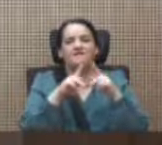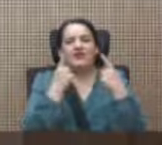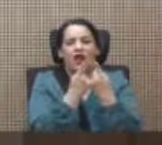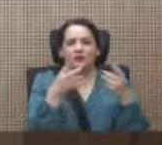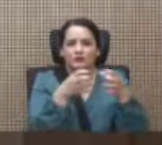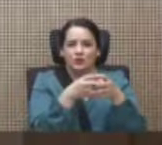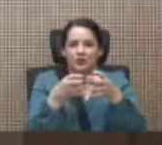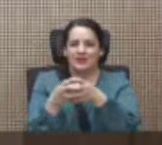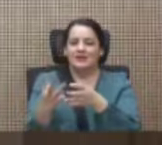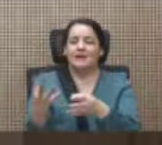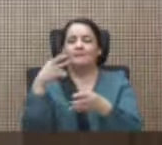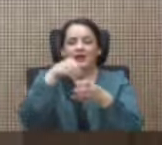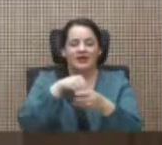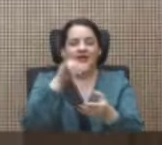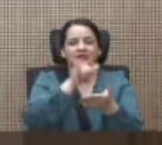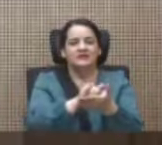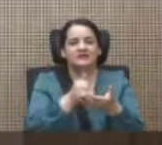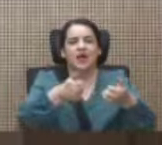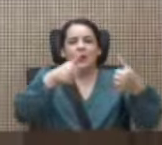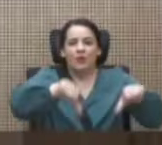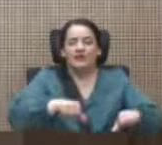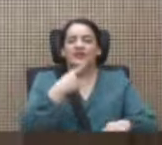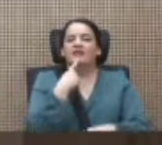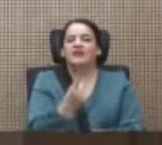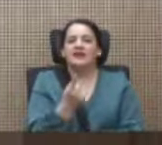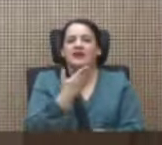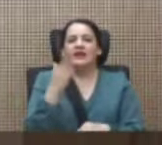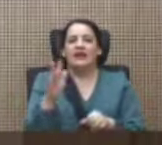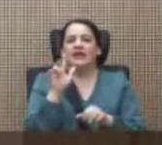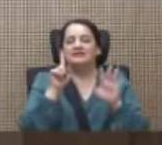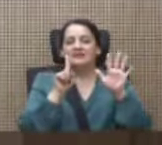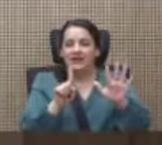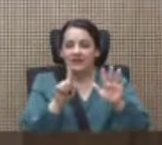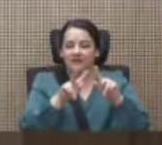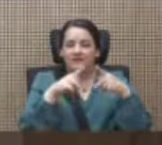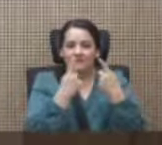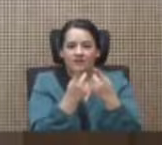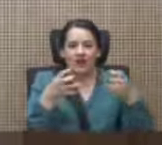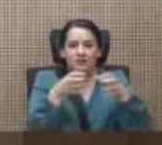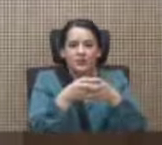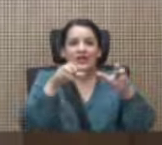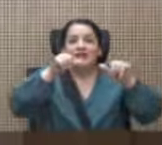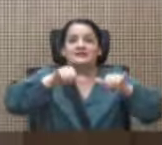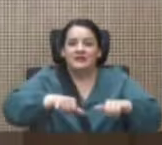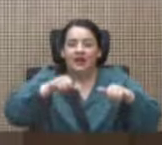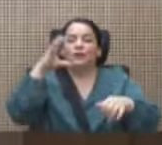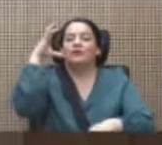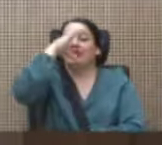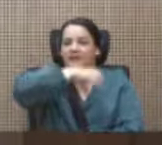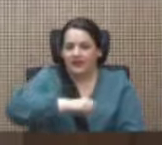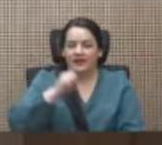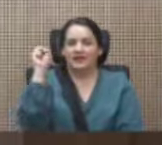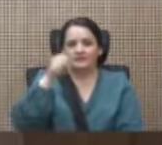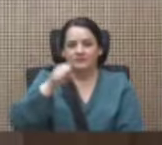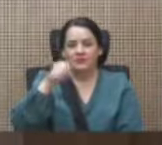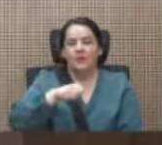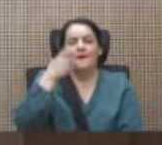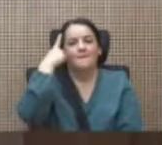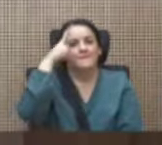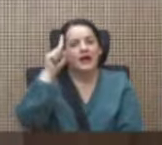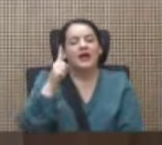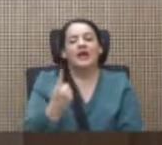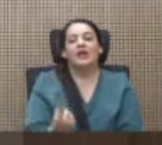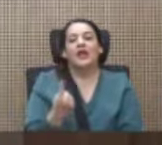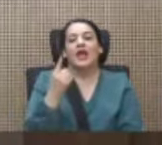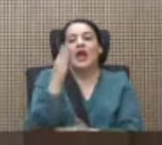parte de ese acuerdo. Dije que las seis fracciones estábamos enteradas como para que aquí alguna de